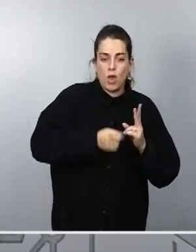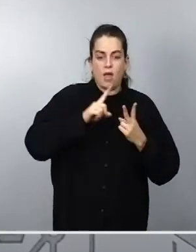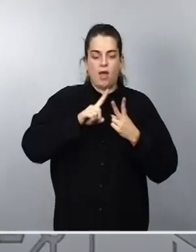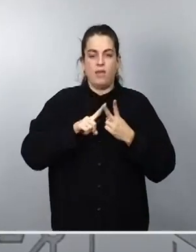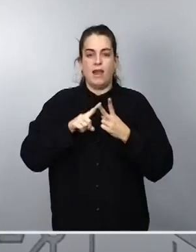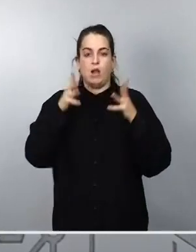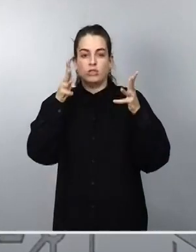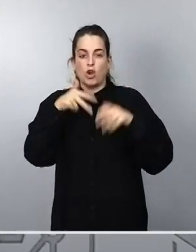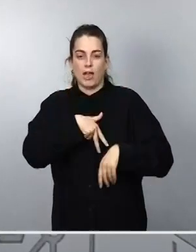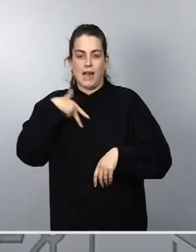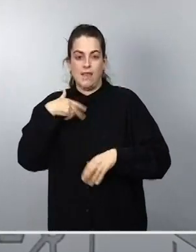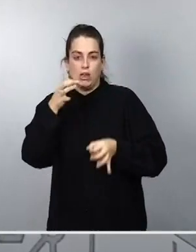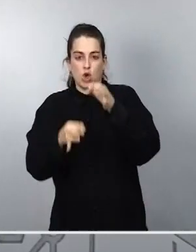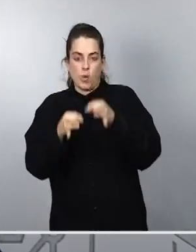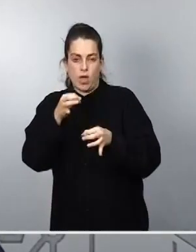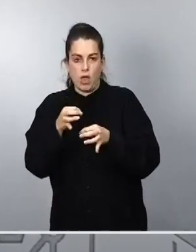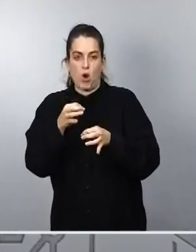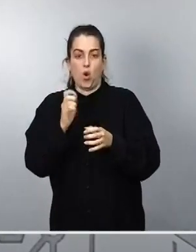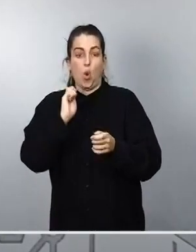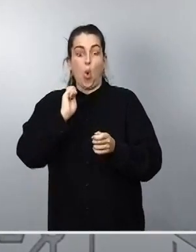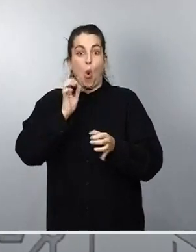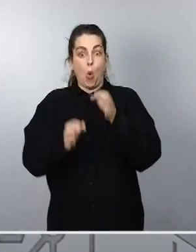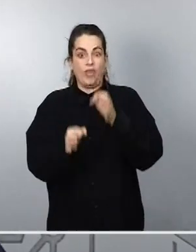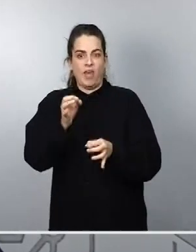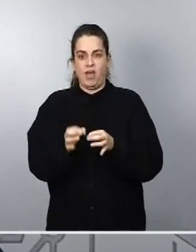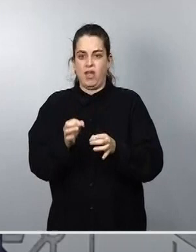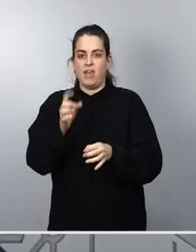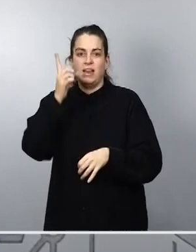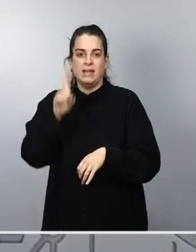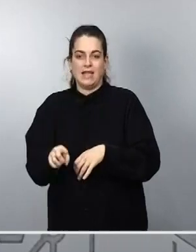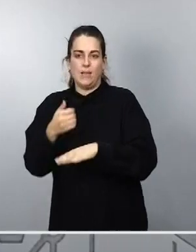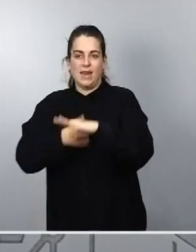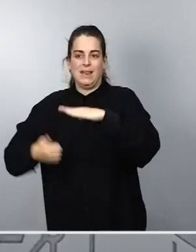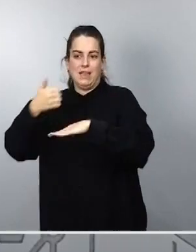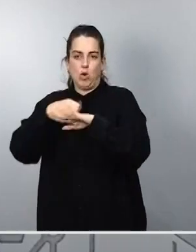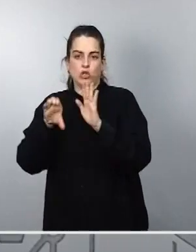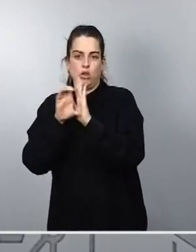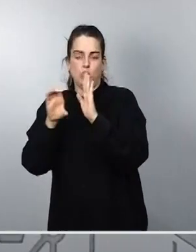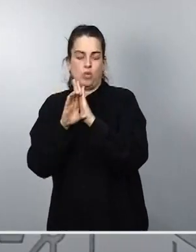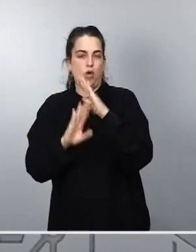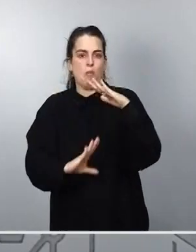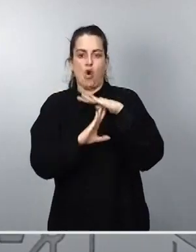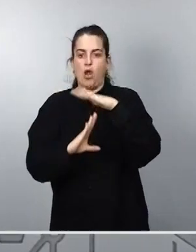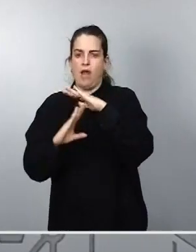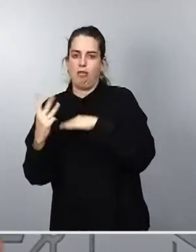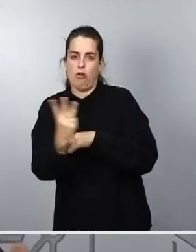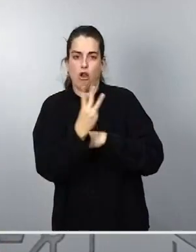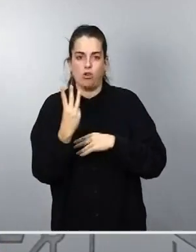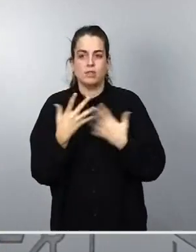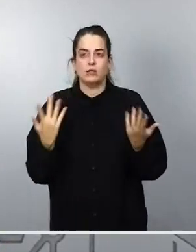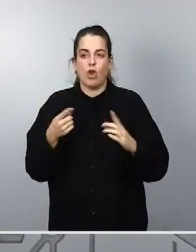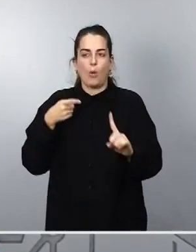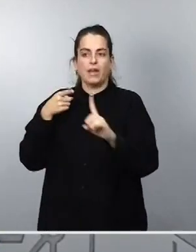del Tribunal Constitucional. Un bloqueo cuyo único propósito es mantener una